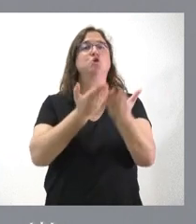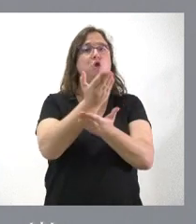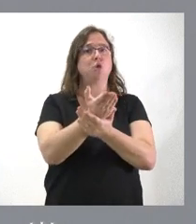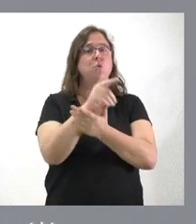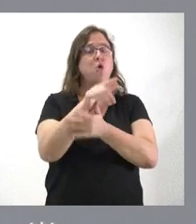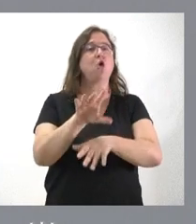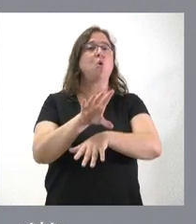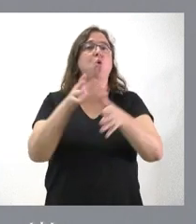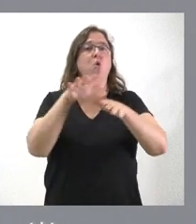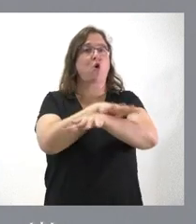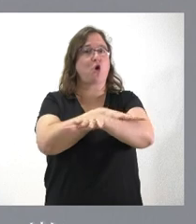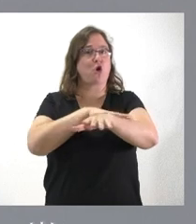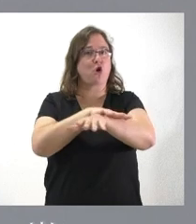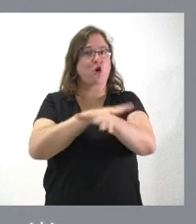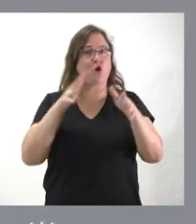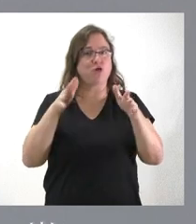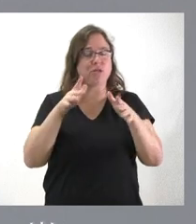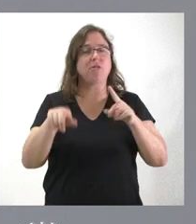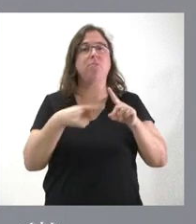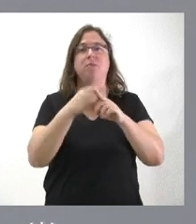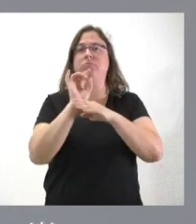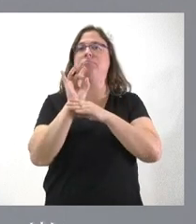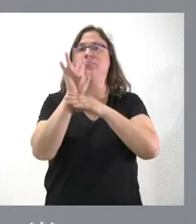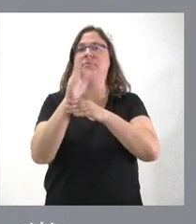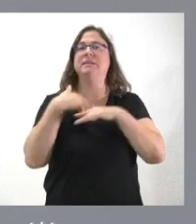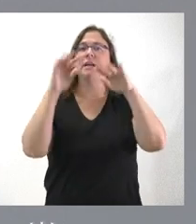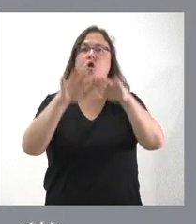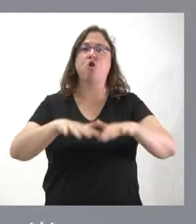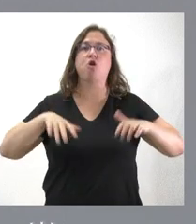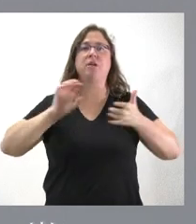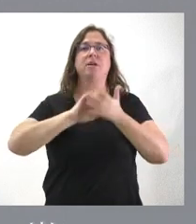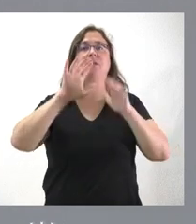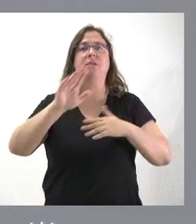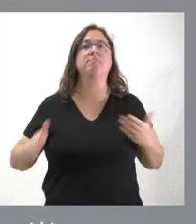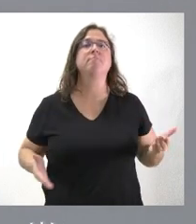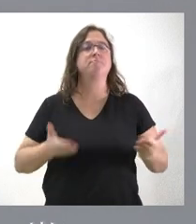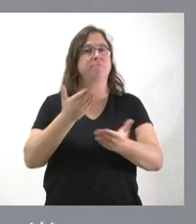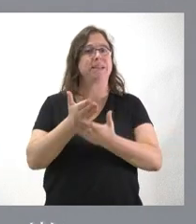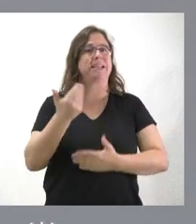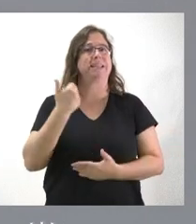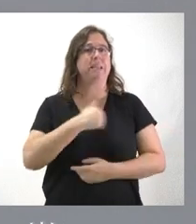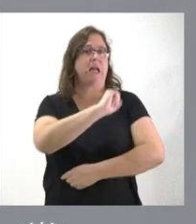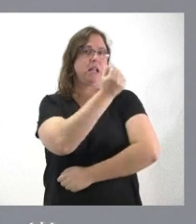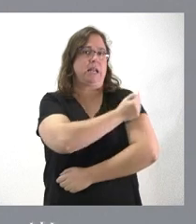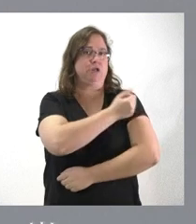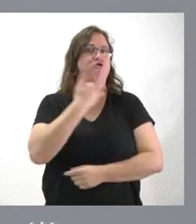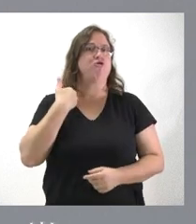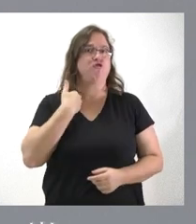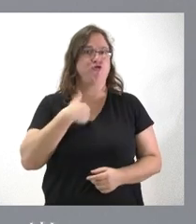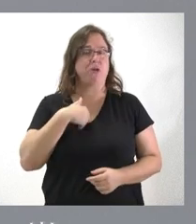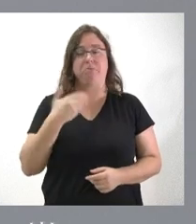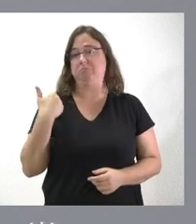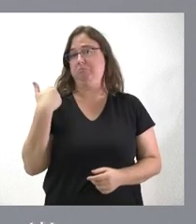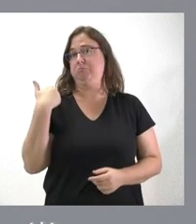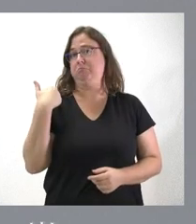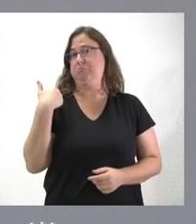el Consejo de Gobierno, se ha remitido ya a las Cortes de Castilla y León y se ha presentado ya en el registro de la Cámara hace tan solo